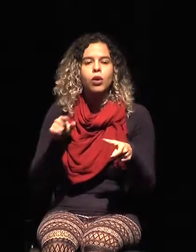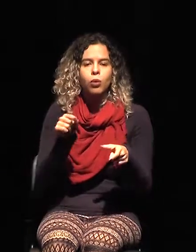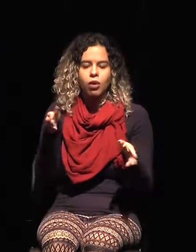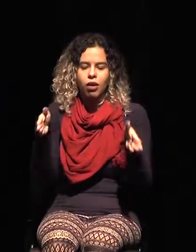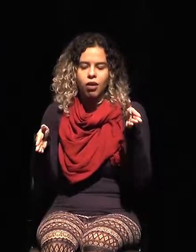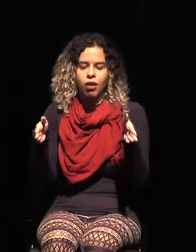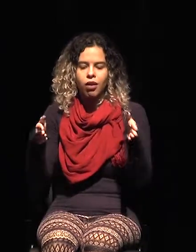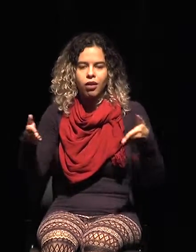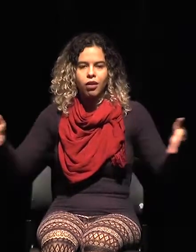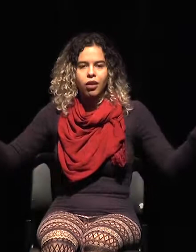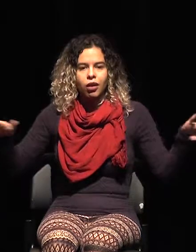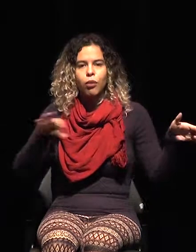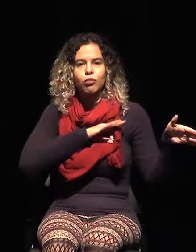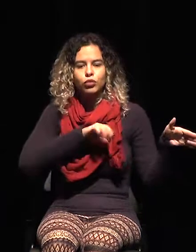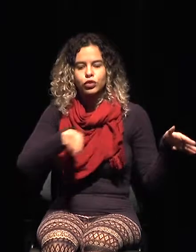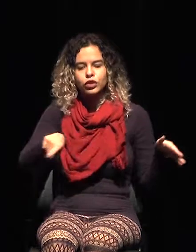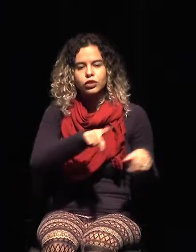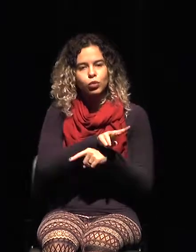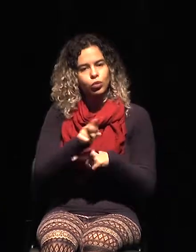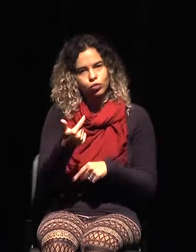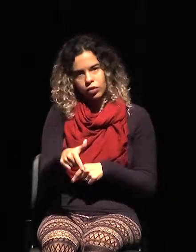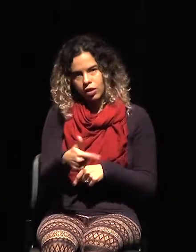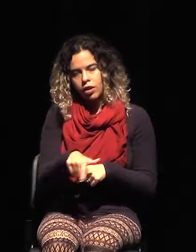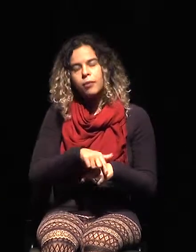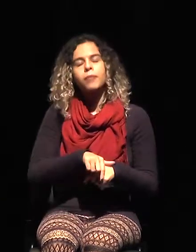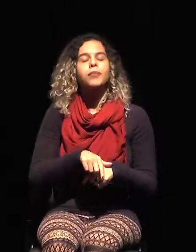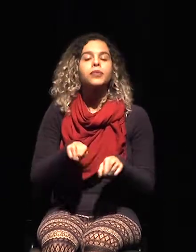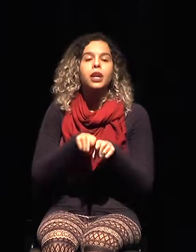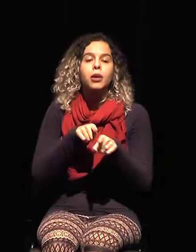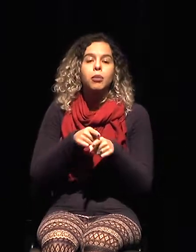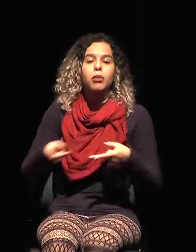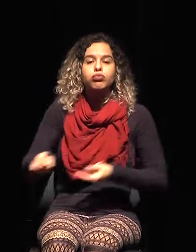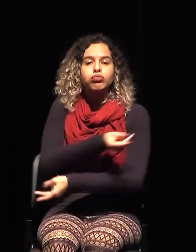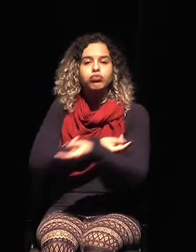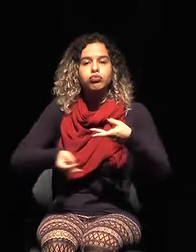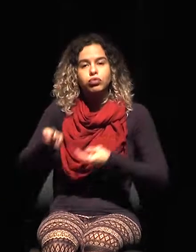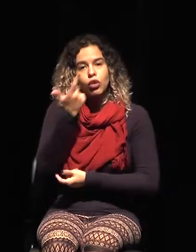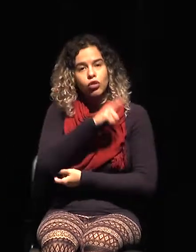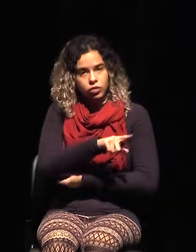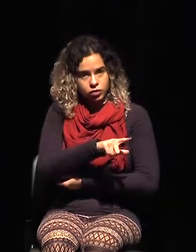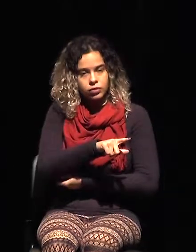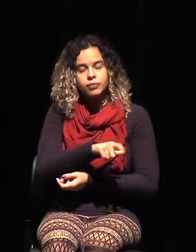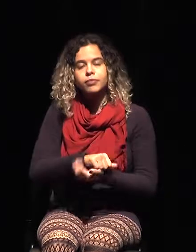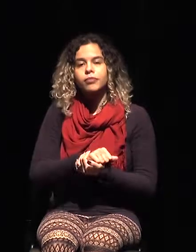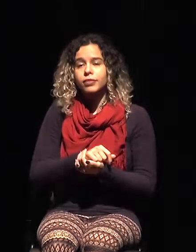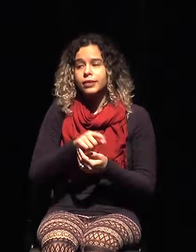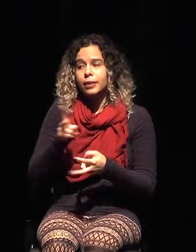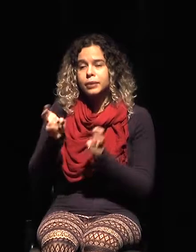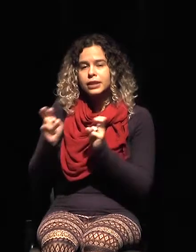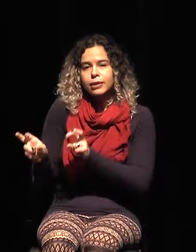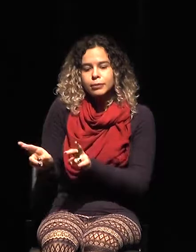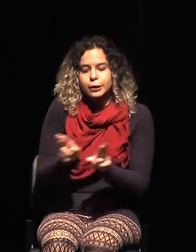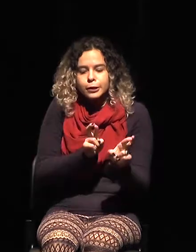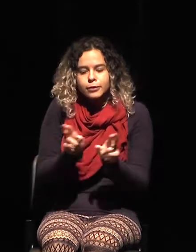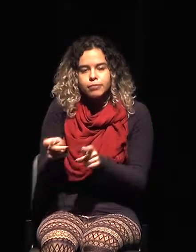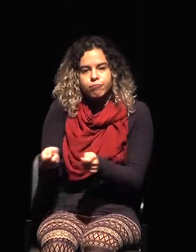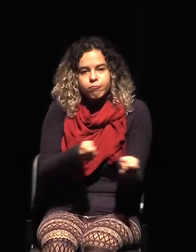de envío de capitales, para que entiendan que existen grandes debilidades en el control.